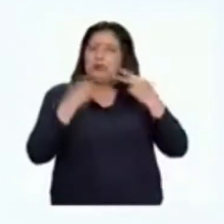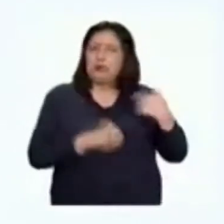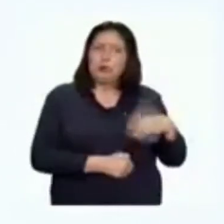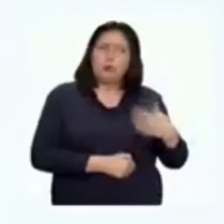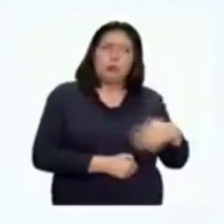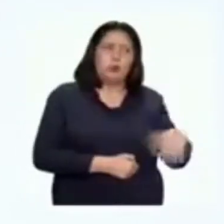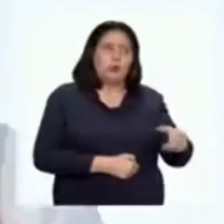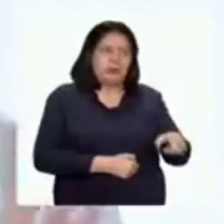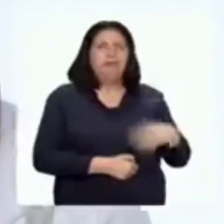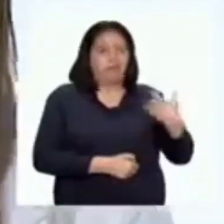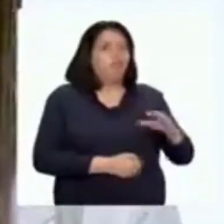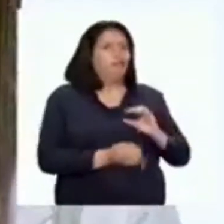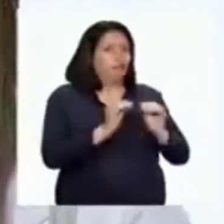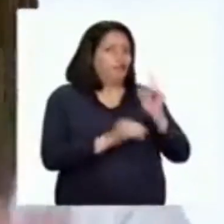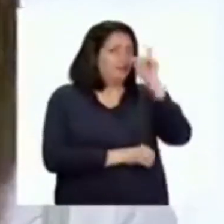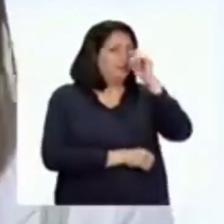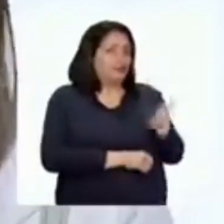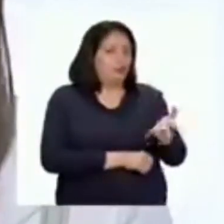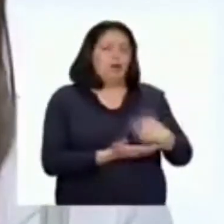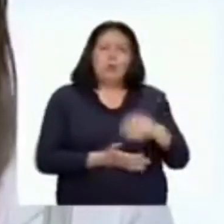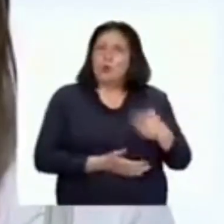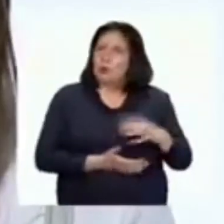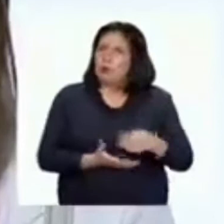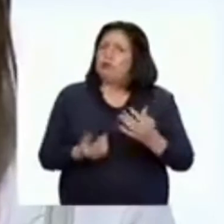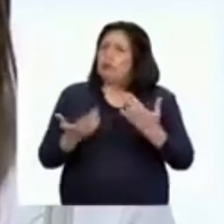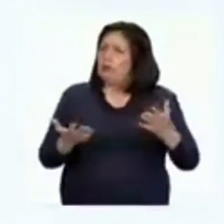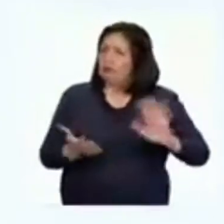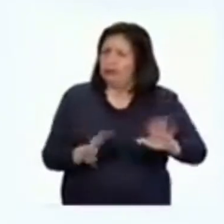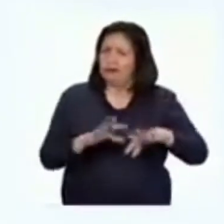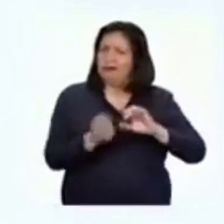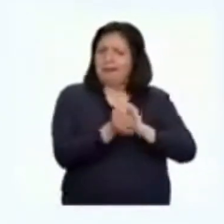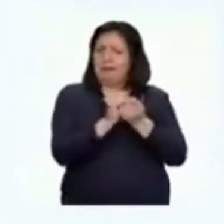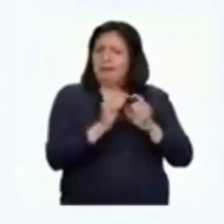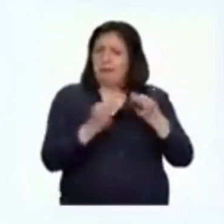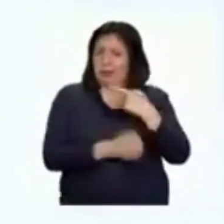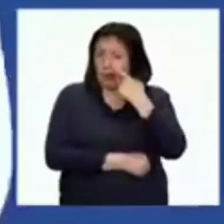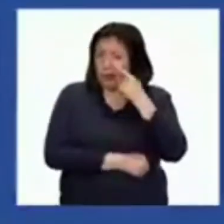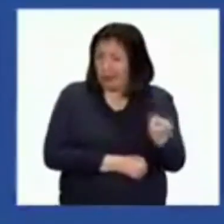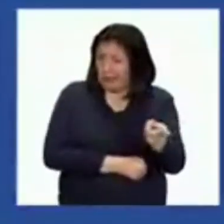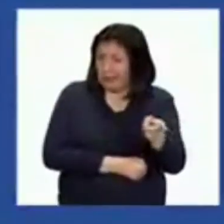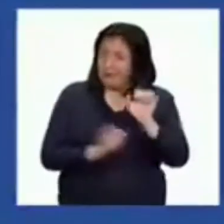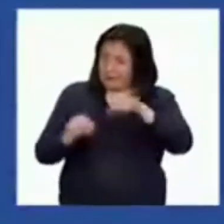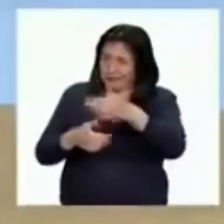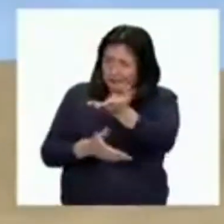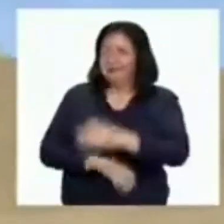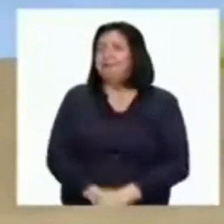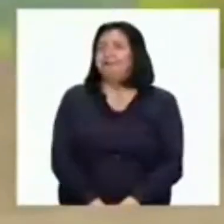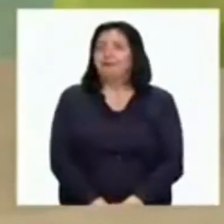atravesar una dificultad. Desde entonces, muchas cosas cambiaron para su familia. ¿Quieres conocerla? ¡Aquí vamos!